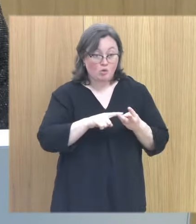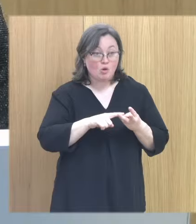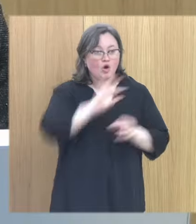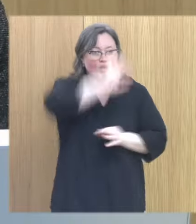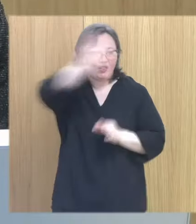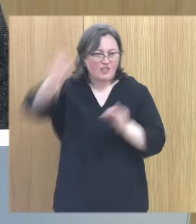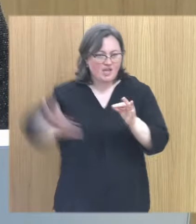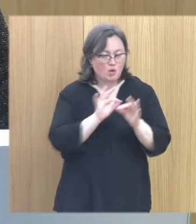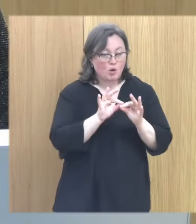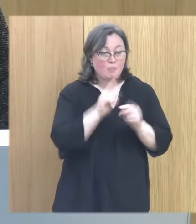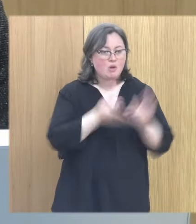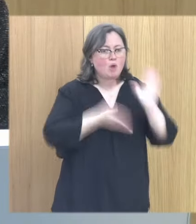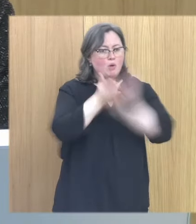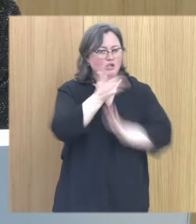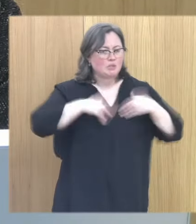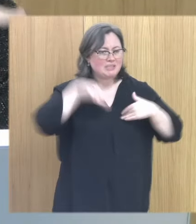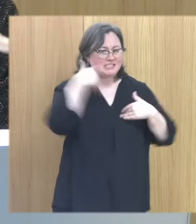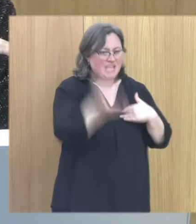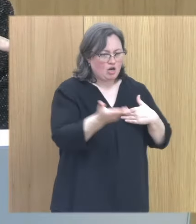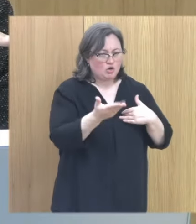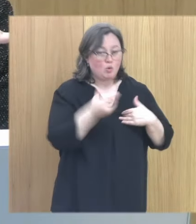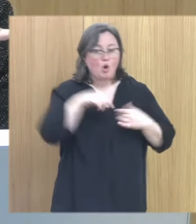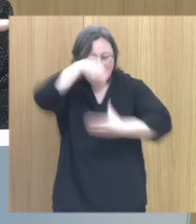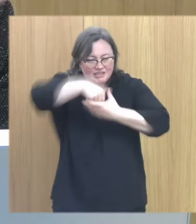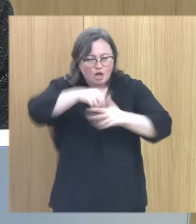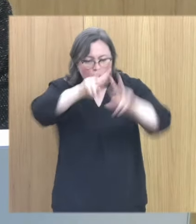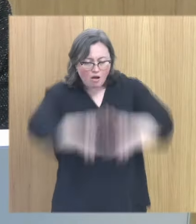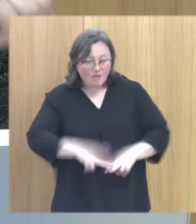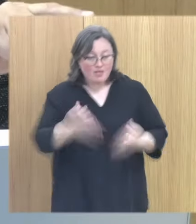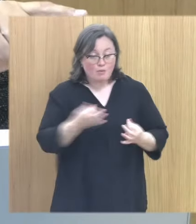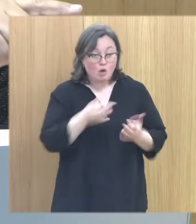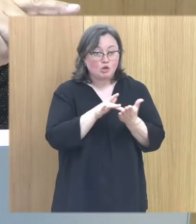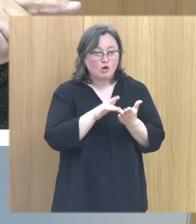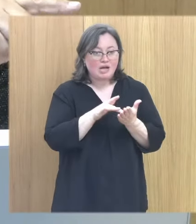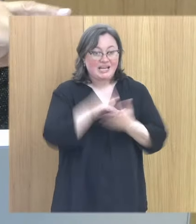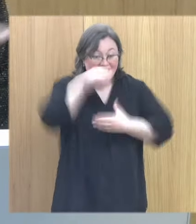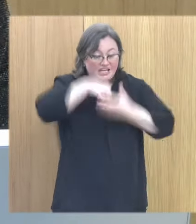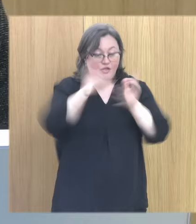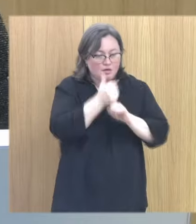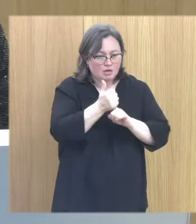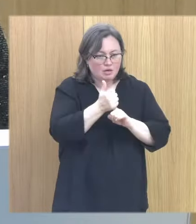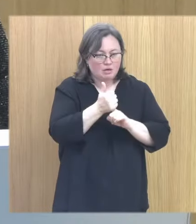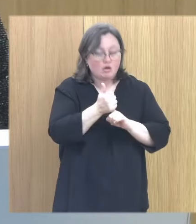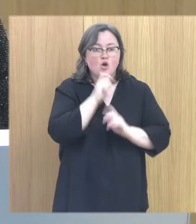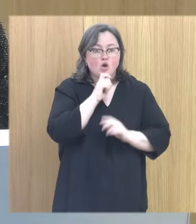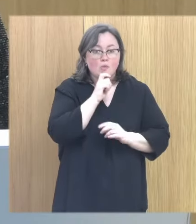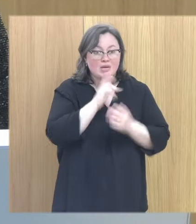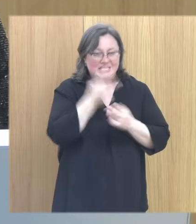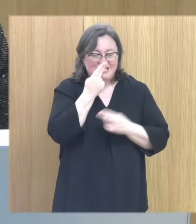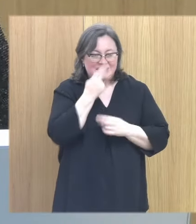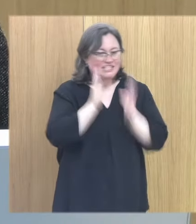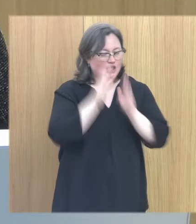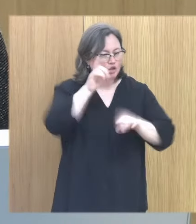entre primero me voy a la externalización y luego voy a la internalización porque cuando me encuentro la internalización una de las cosas interesantes para hacer en